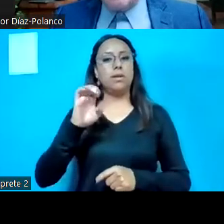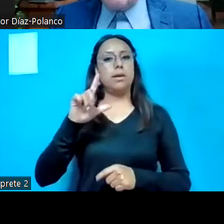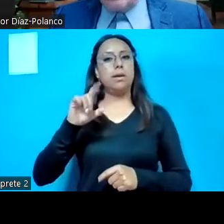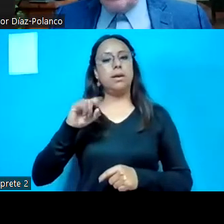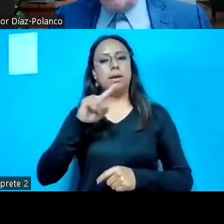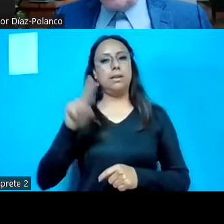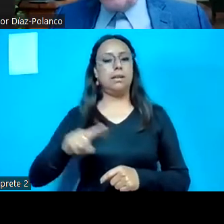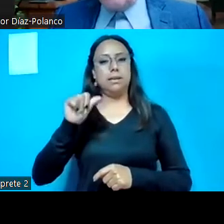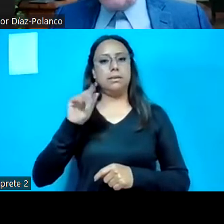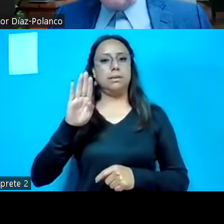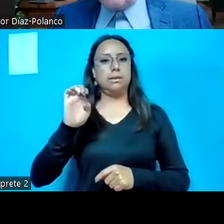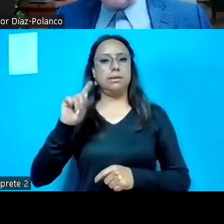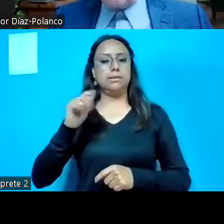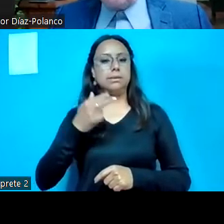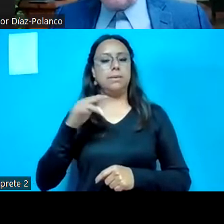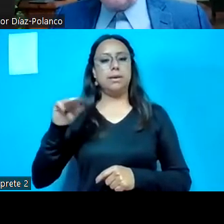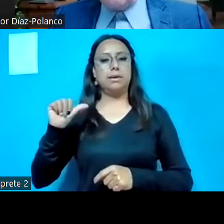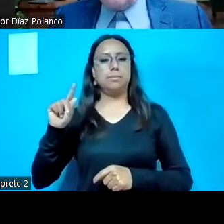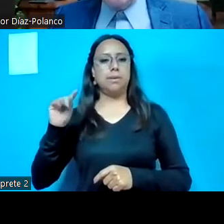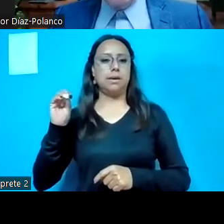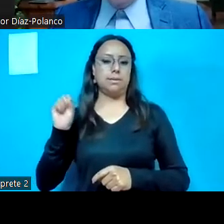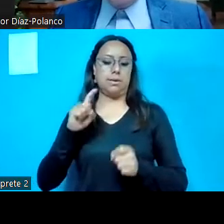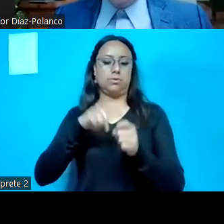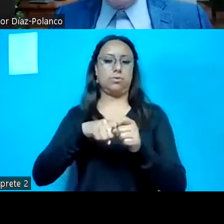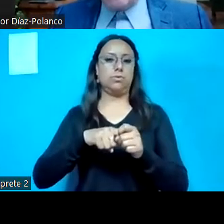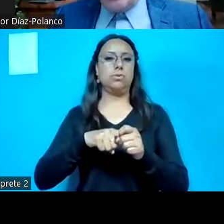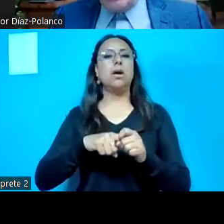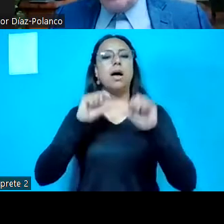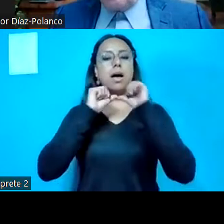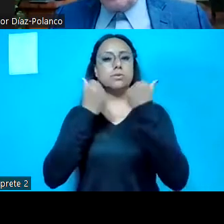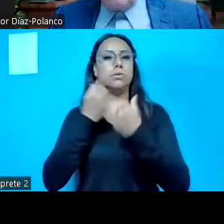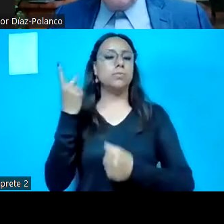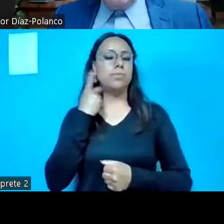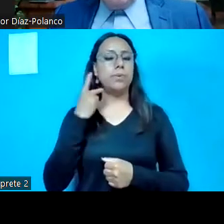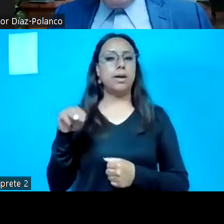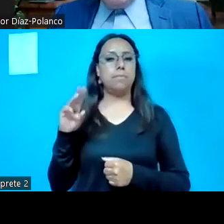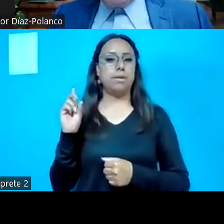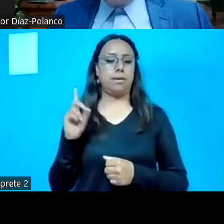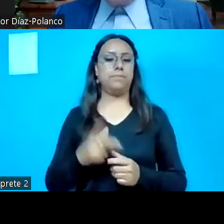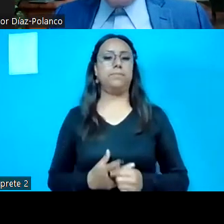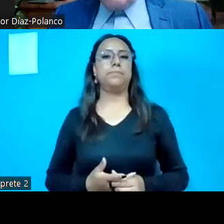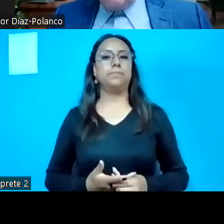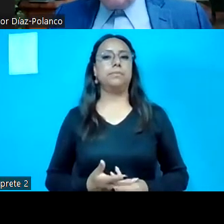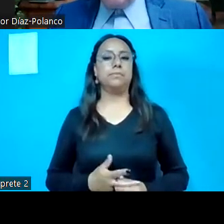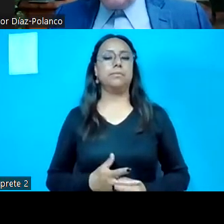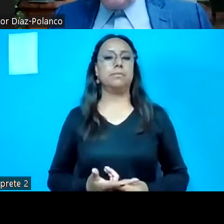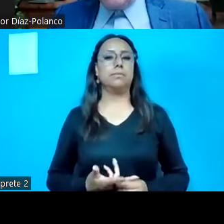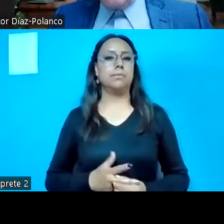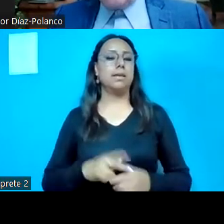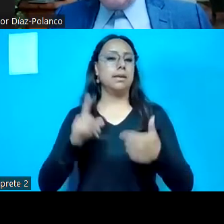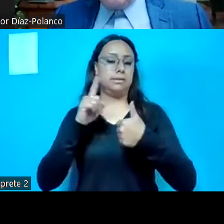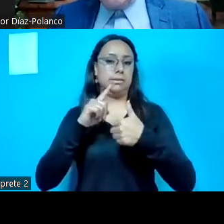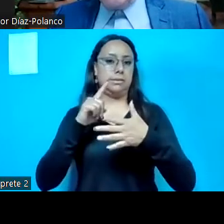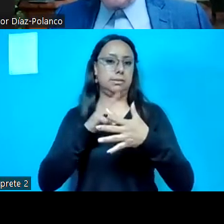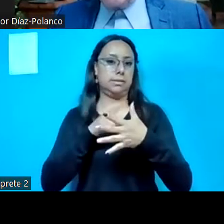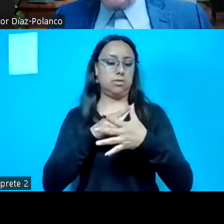Hernández, integrante de la Asociación Parlamentaria Mujeres Demócratas. Y la quinta, con punto de acuerdo de